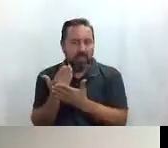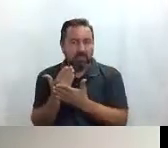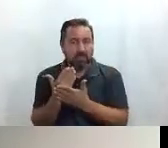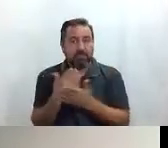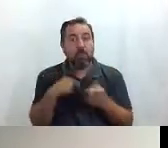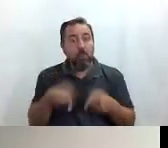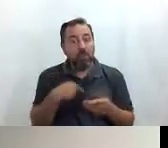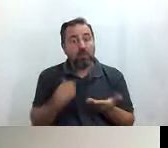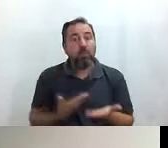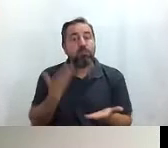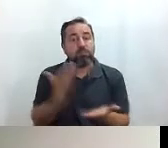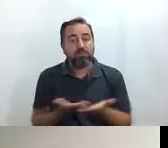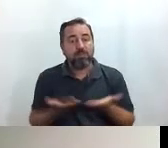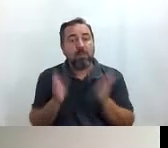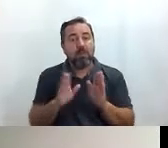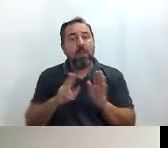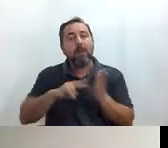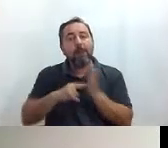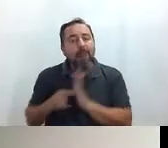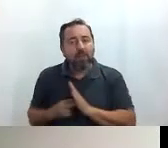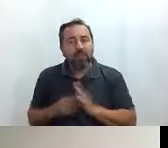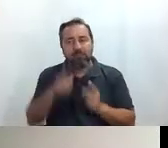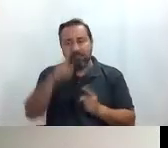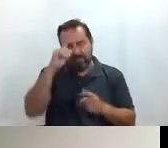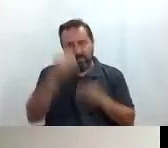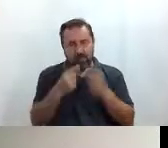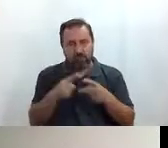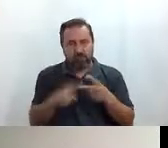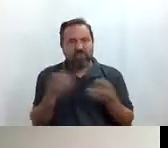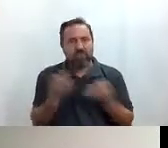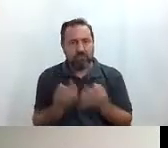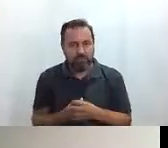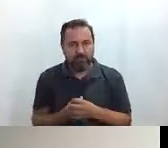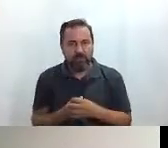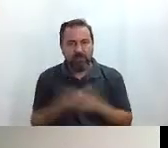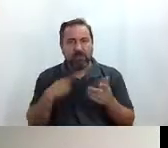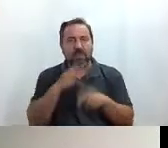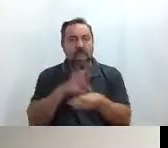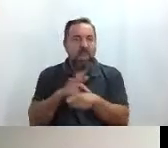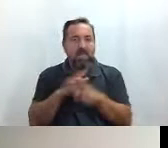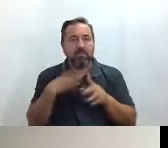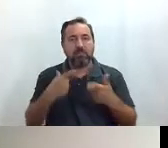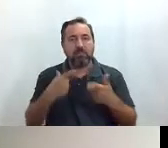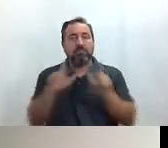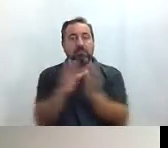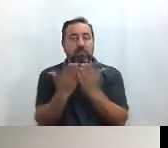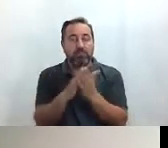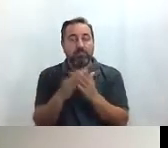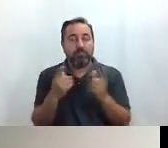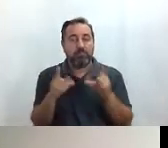os proponemos planes que puedes hacer en Madrid. Esta es la portada de la guía, como veis aquí.